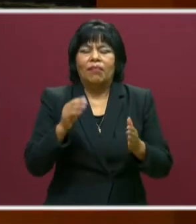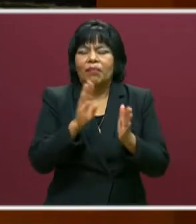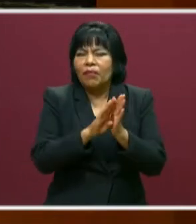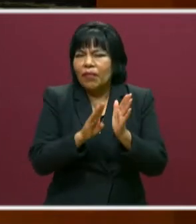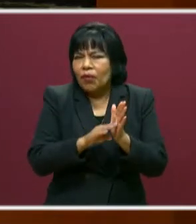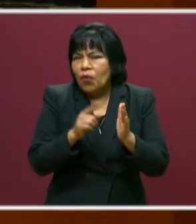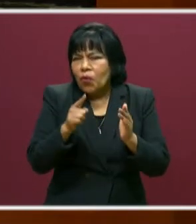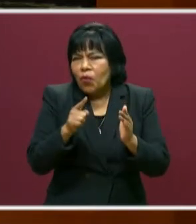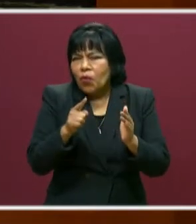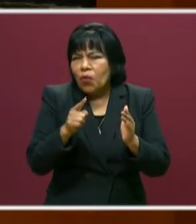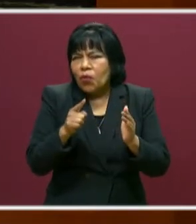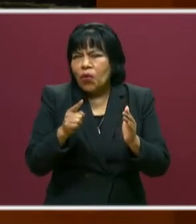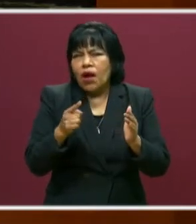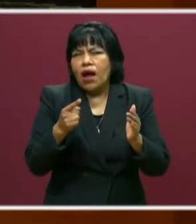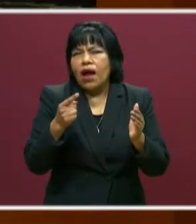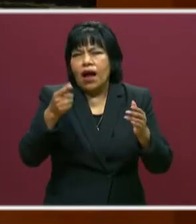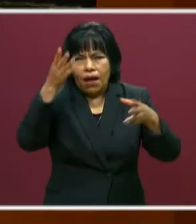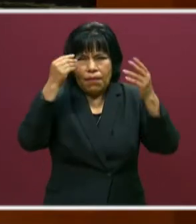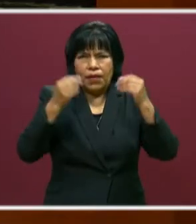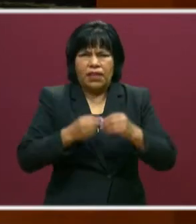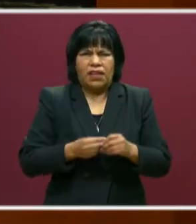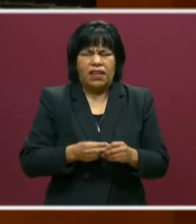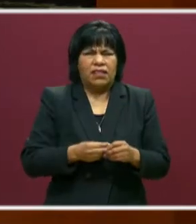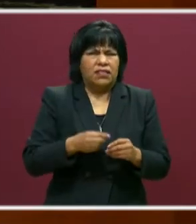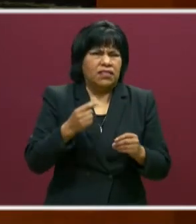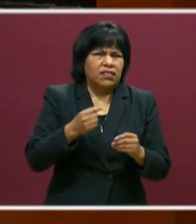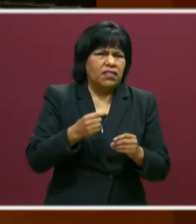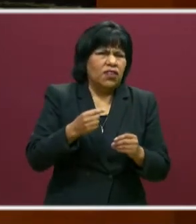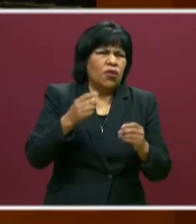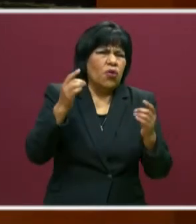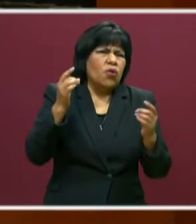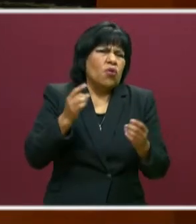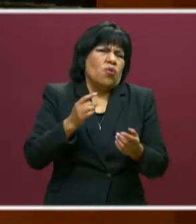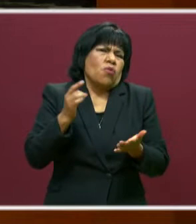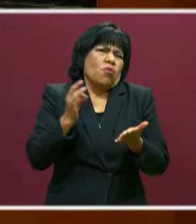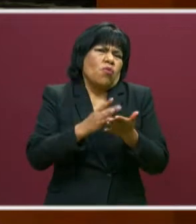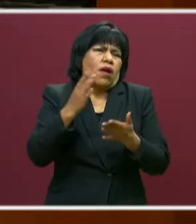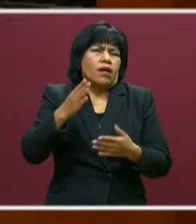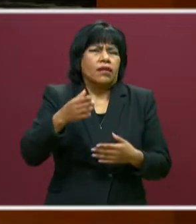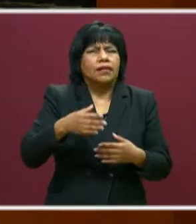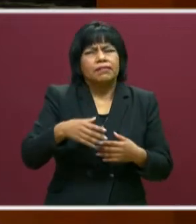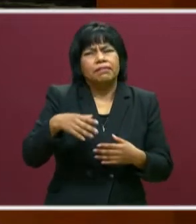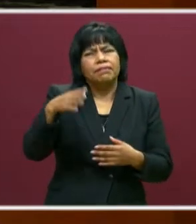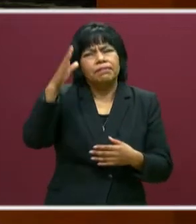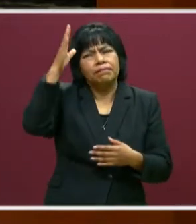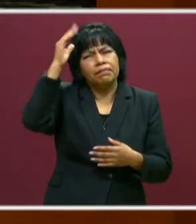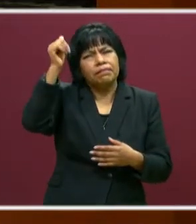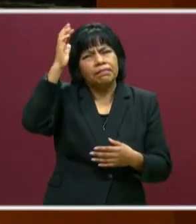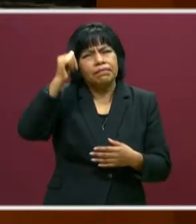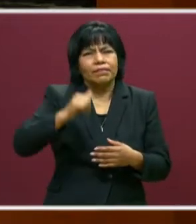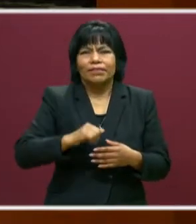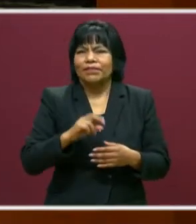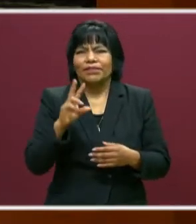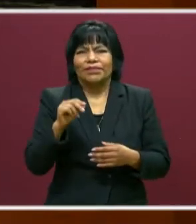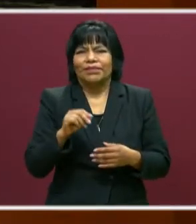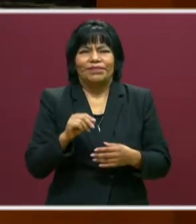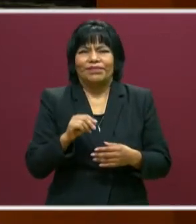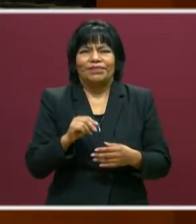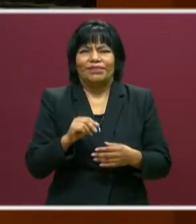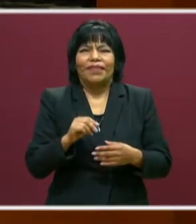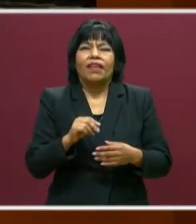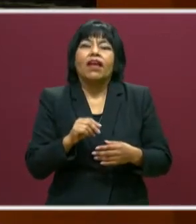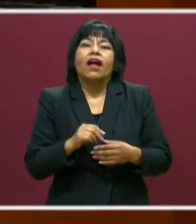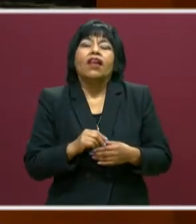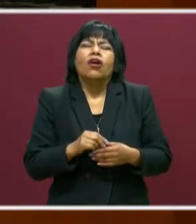no solo entran en juego los conocimientos, entran en juego los sentimientos, las emociones. Y todo se transforma en una